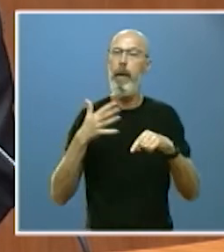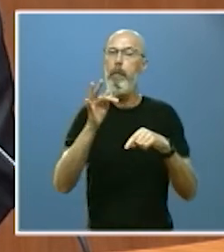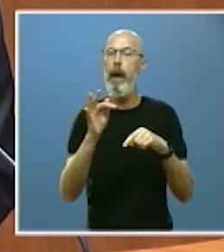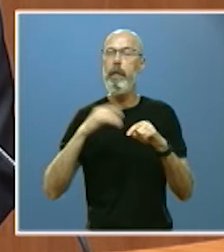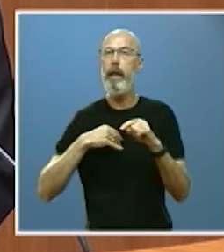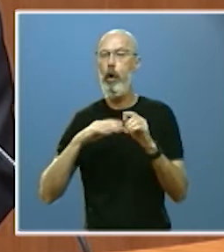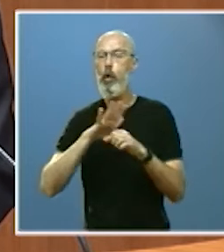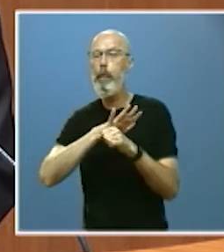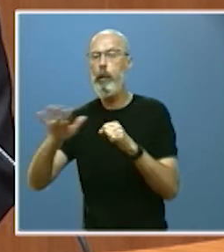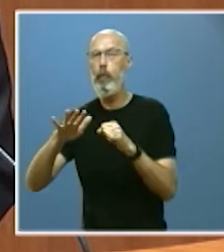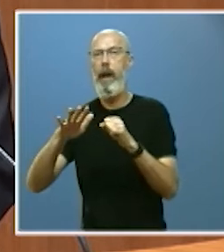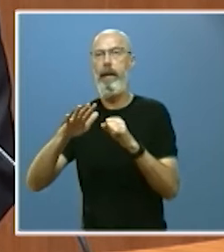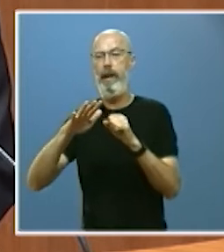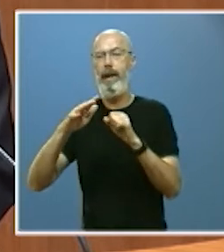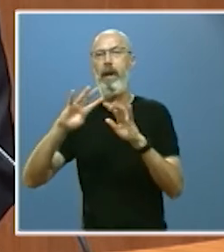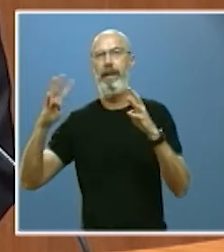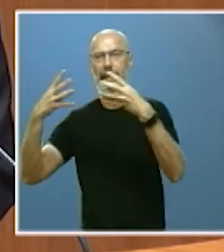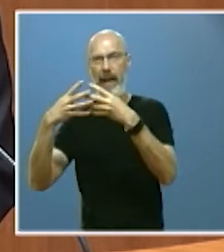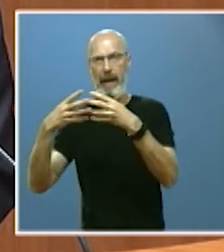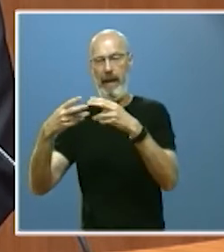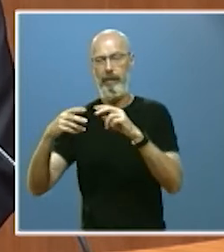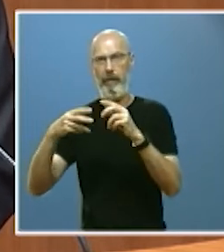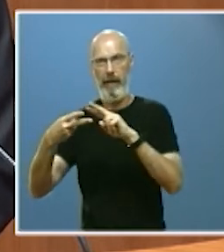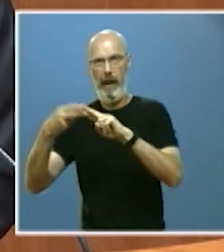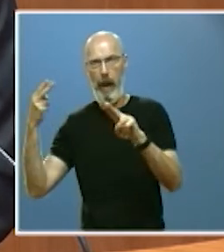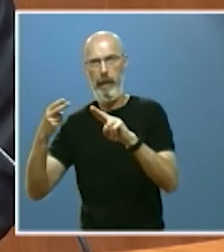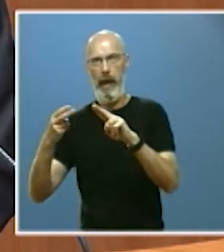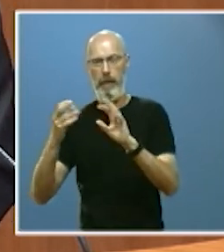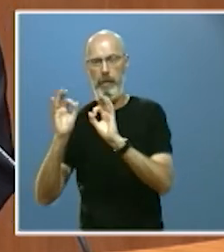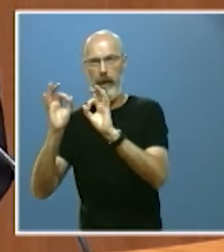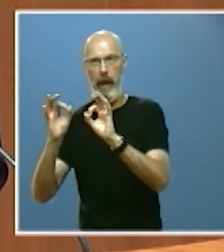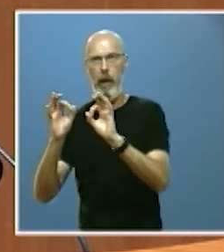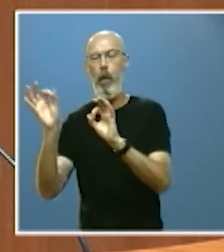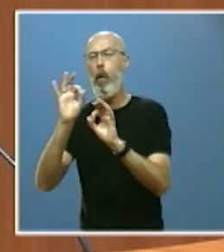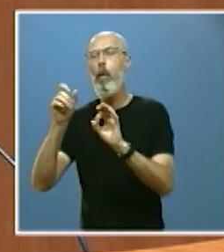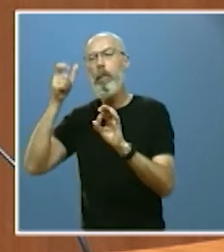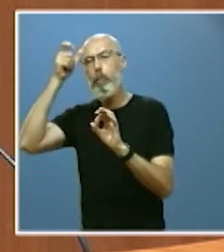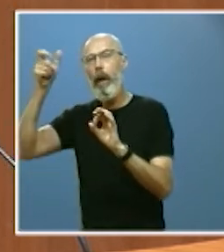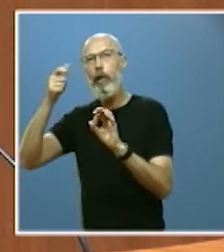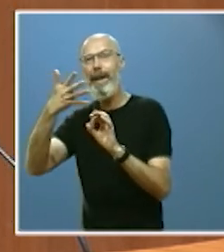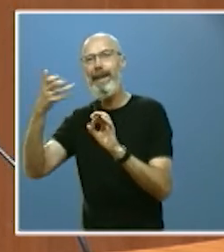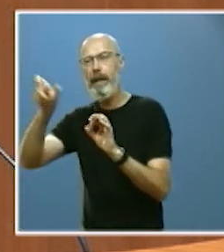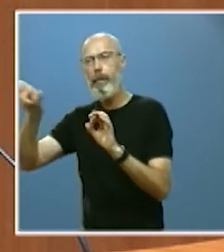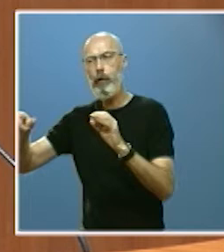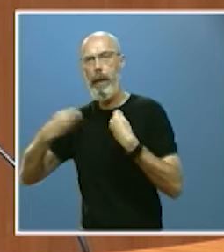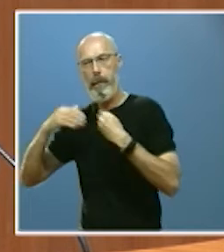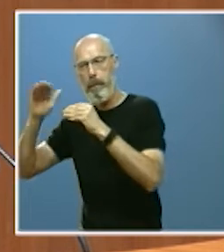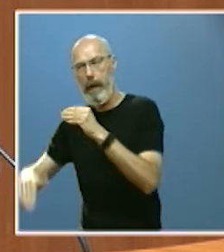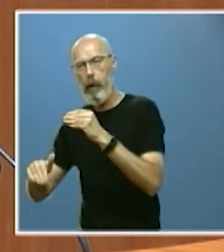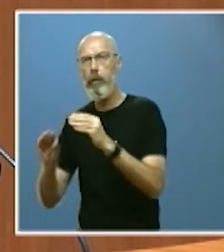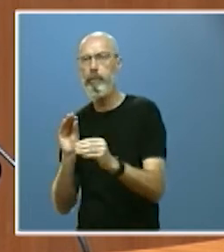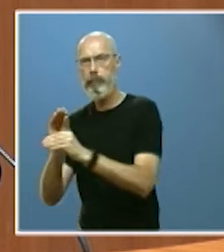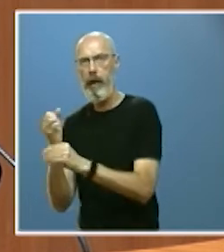rápida y ultra rápida y en especial para dar servicio a poblaciones con menos de 500 habitantes en fin estamos cerca de